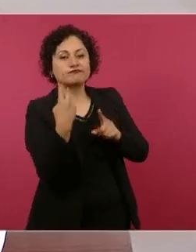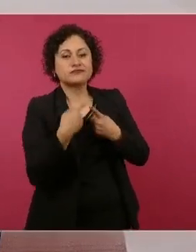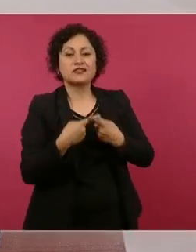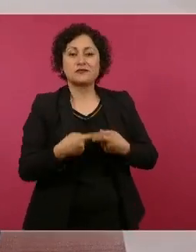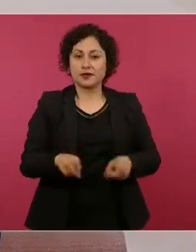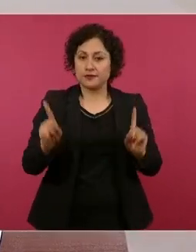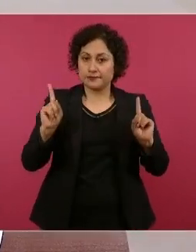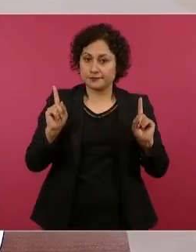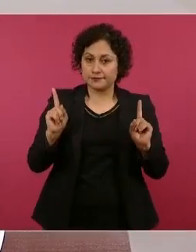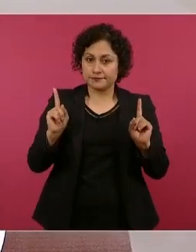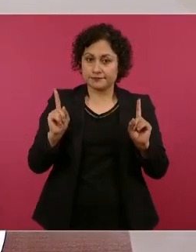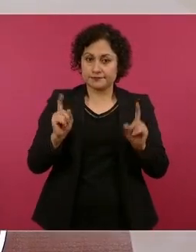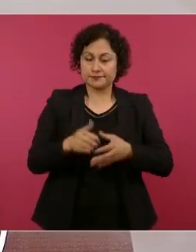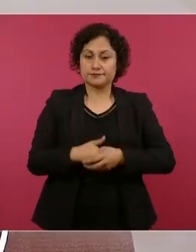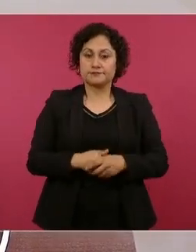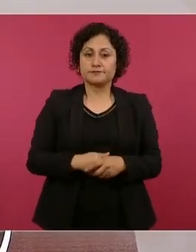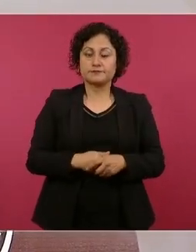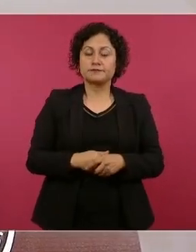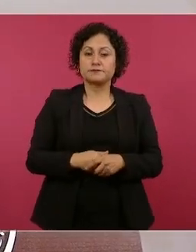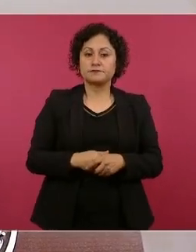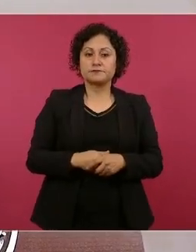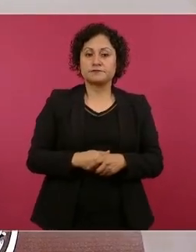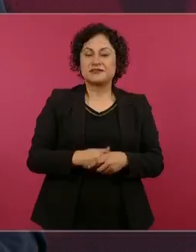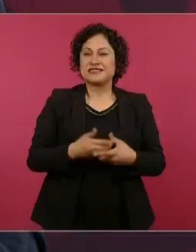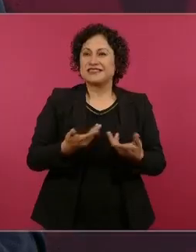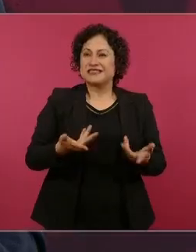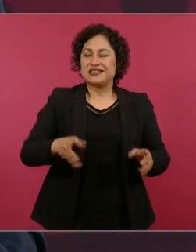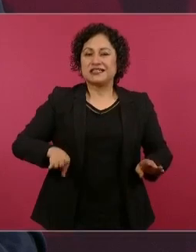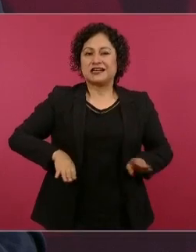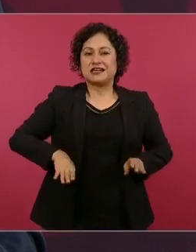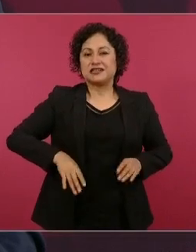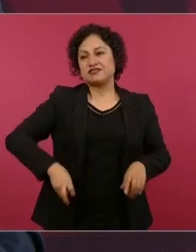muy prepotente,